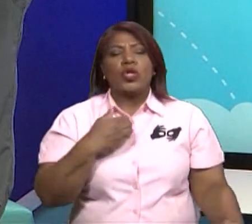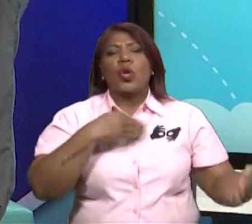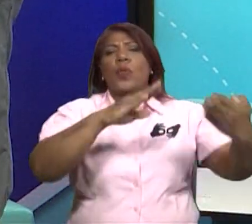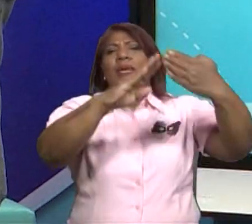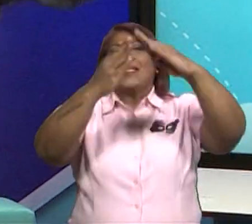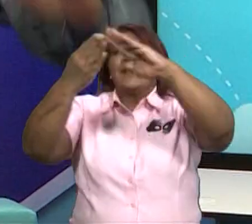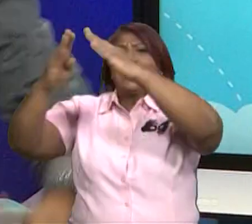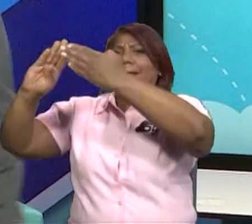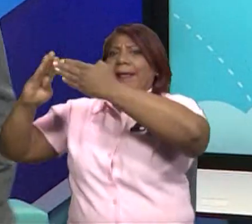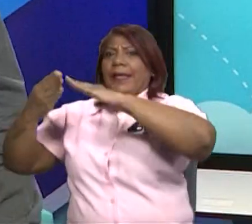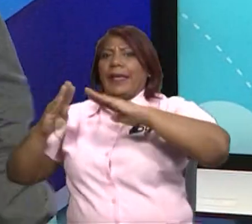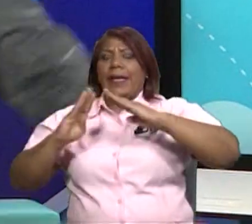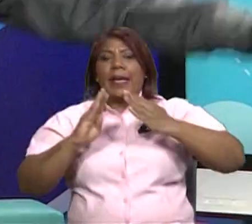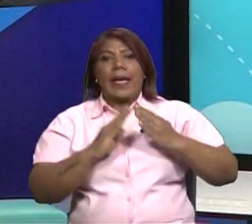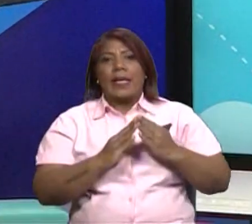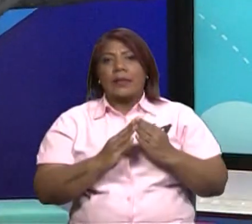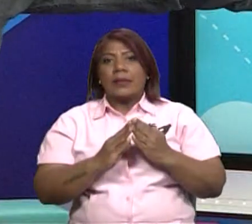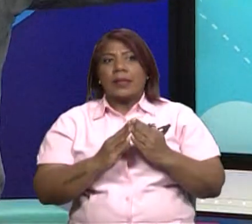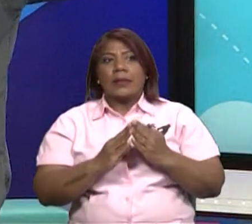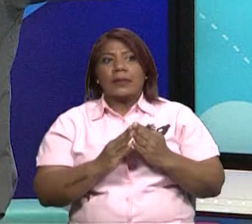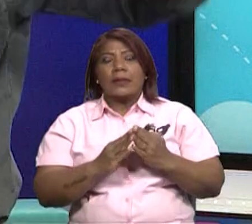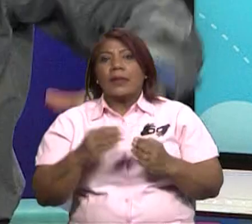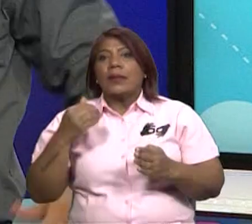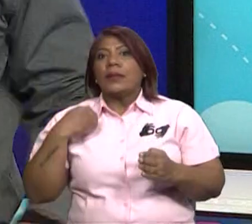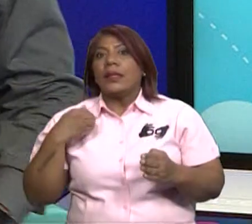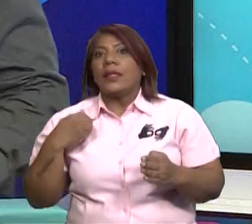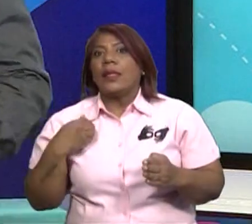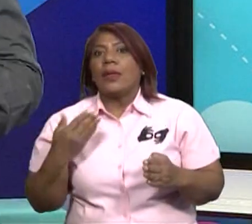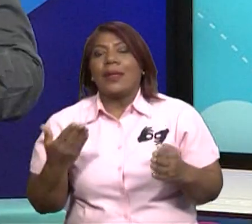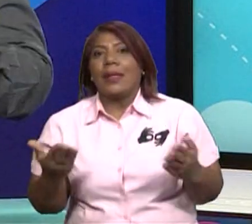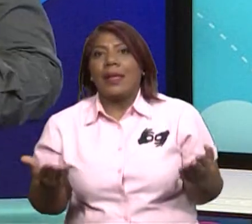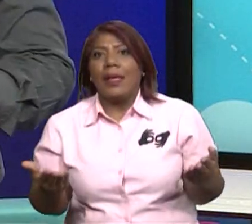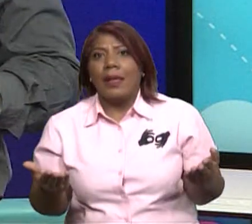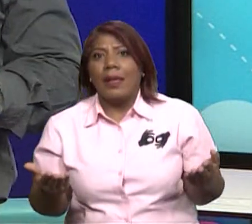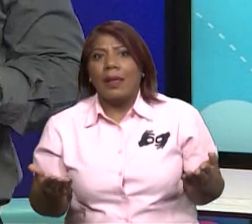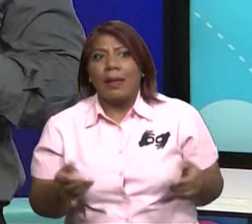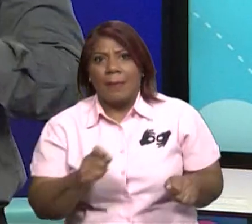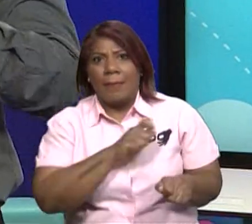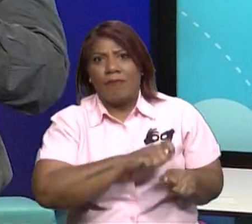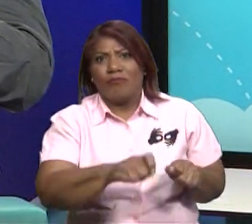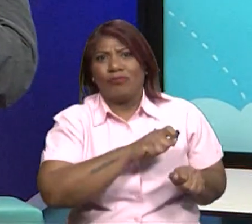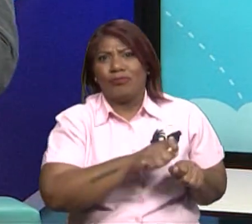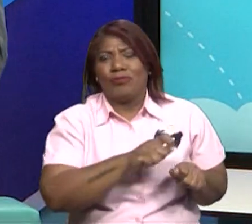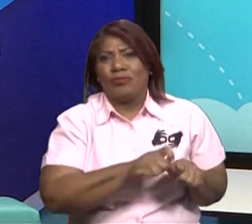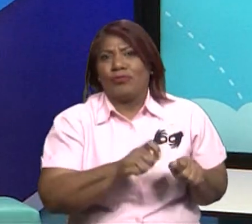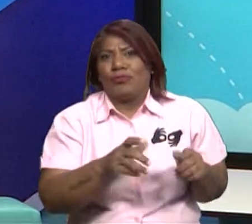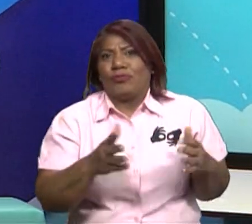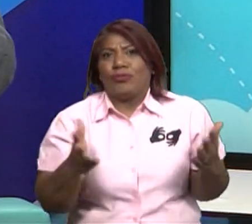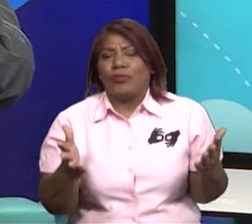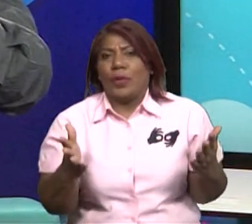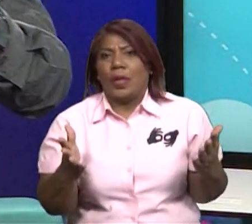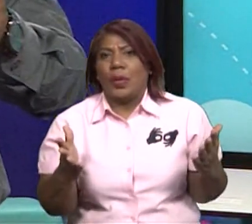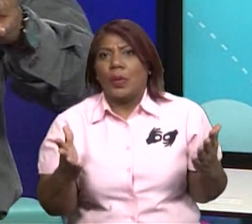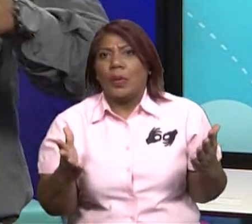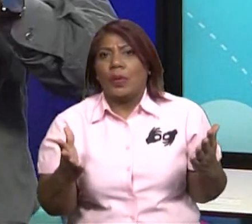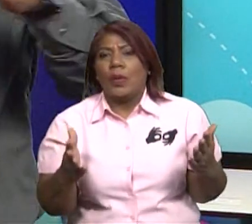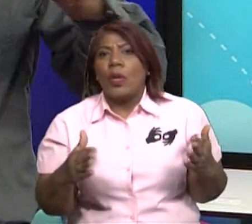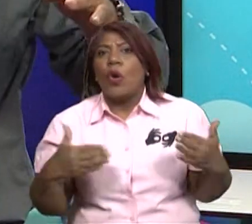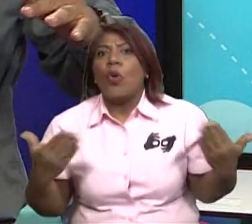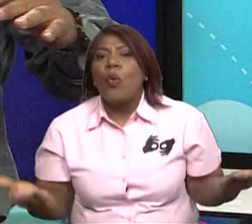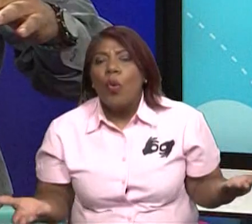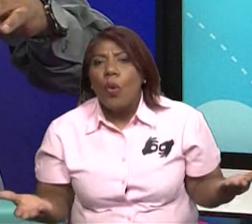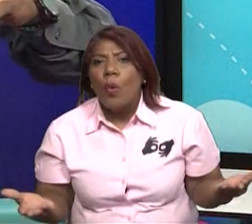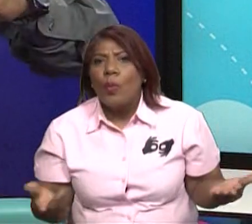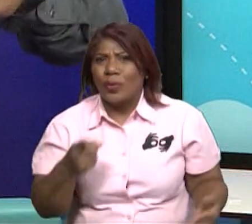vegetación, todo un bosque? Oye, yo no puedo hacer mis casitas, mi